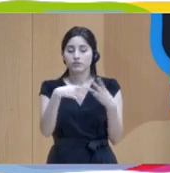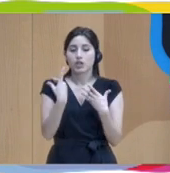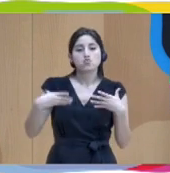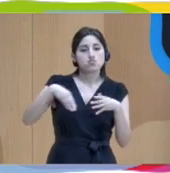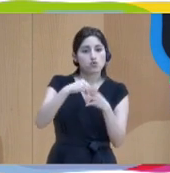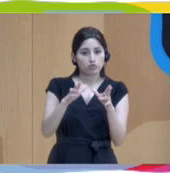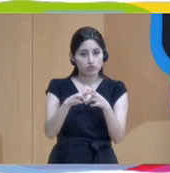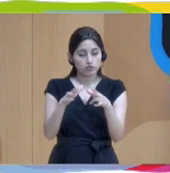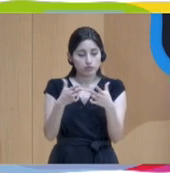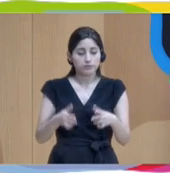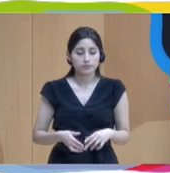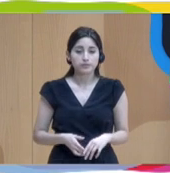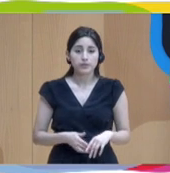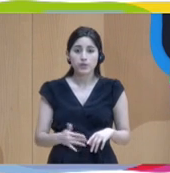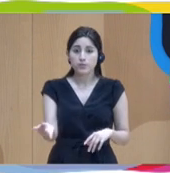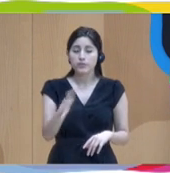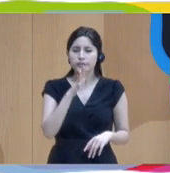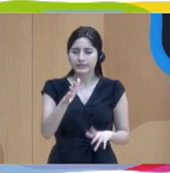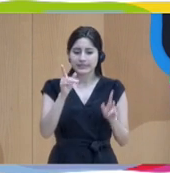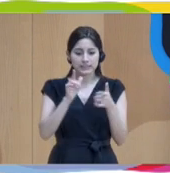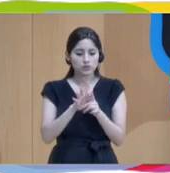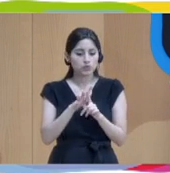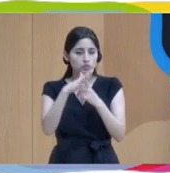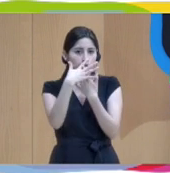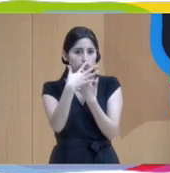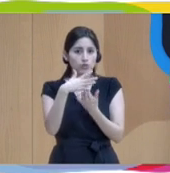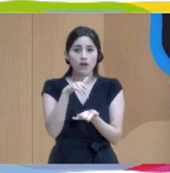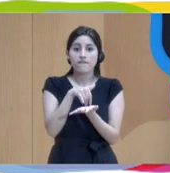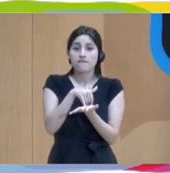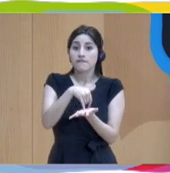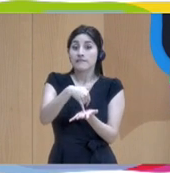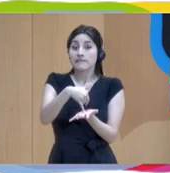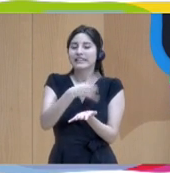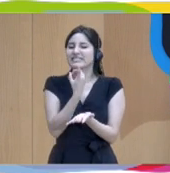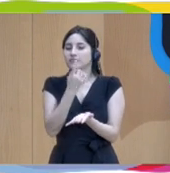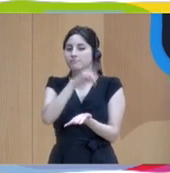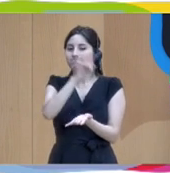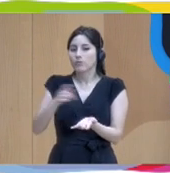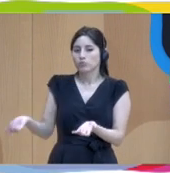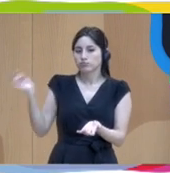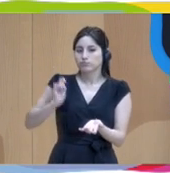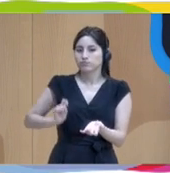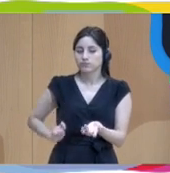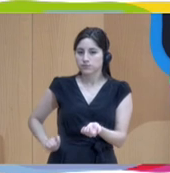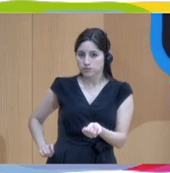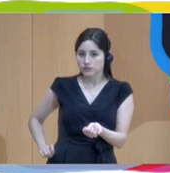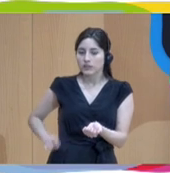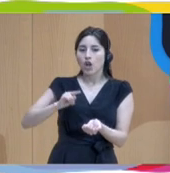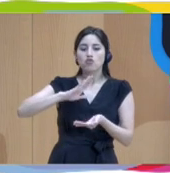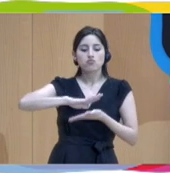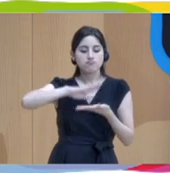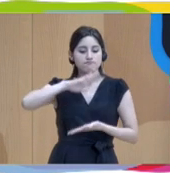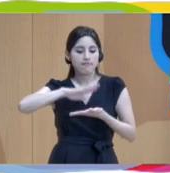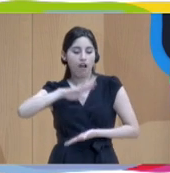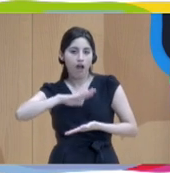tanto, la situación de vulnerabilidad requiere que los profesionales cuentan con múltiples competencias